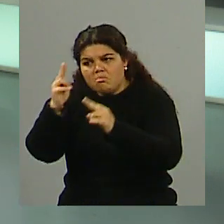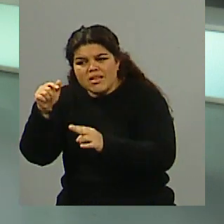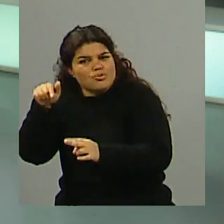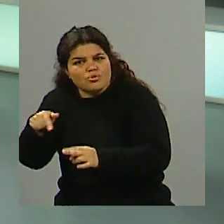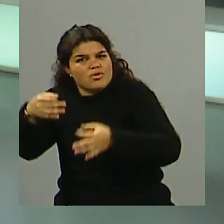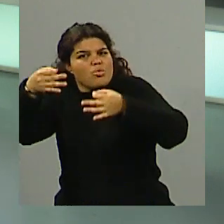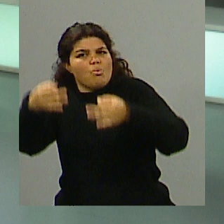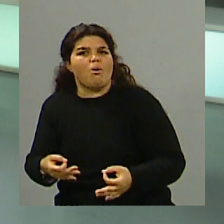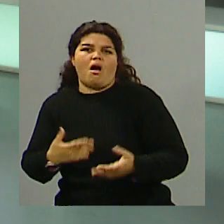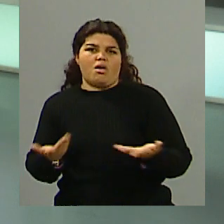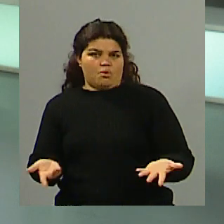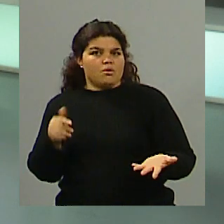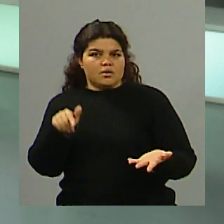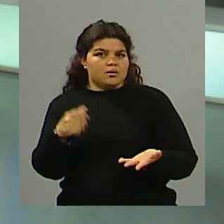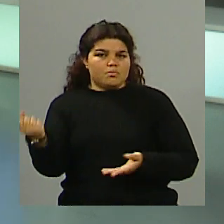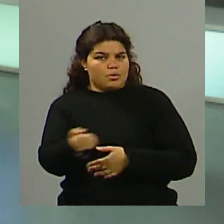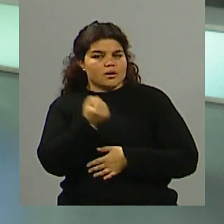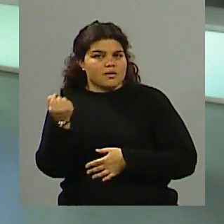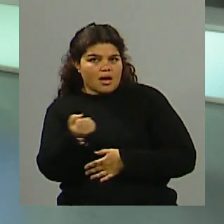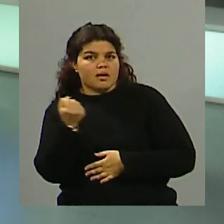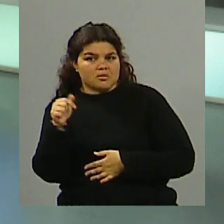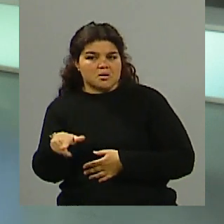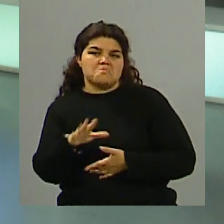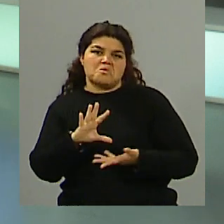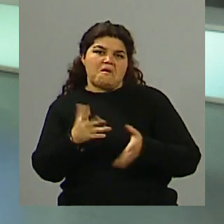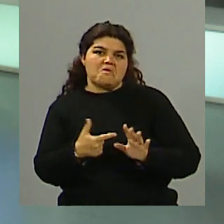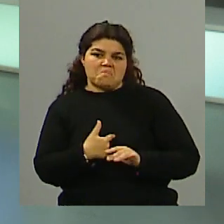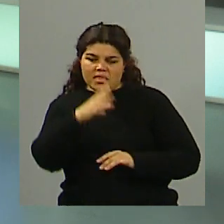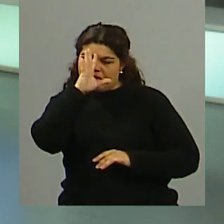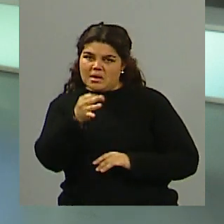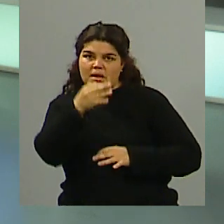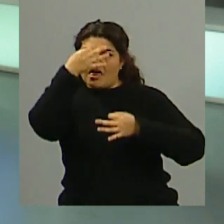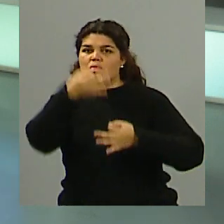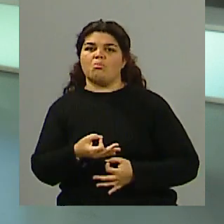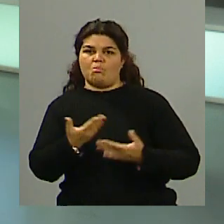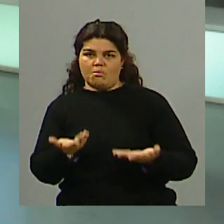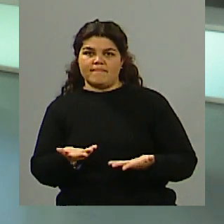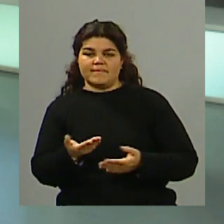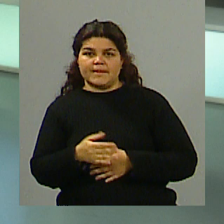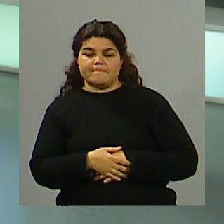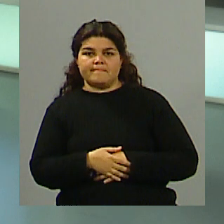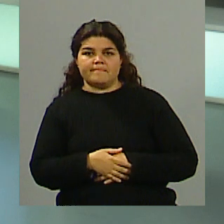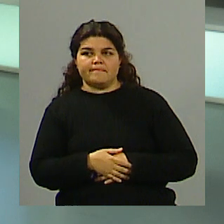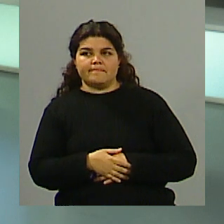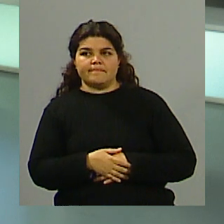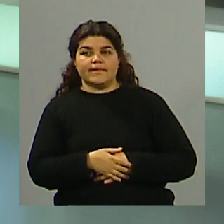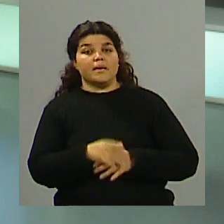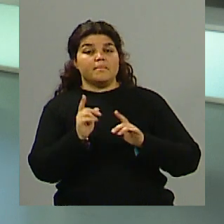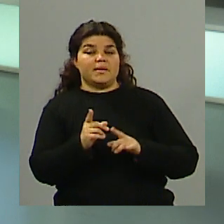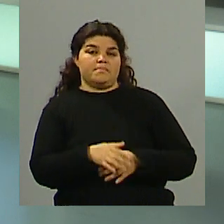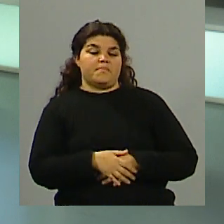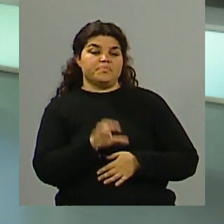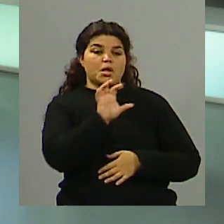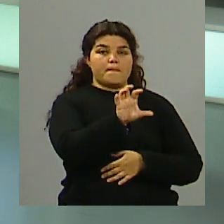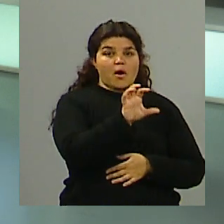educación y que dejen el ejemplo, ¿no? No, por supuesto. Bueno, hablamos de lo que pasó en el debate a nivel